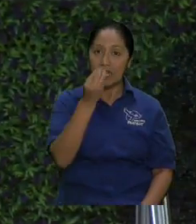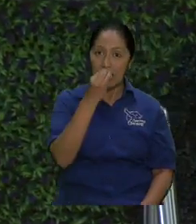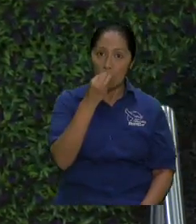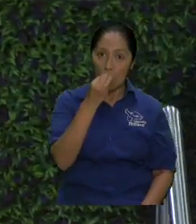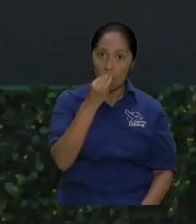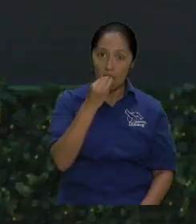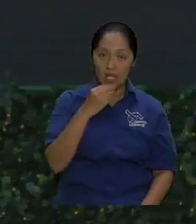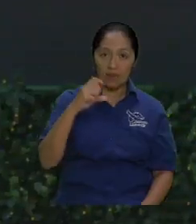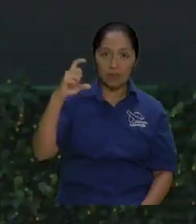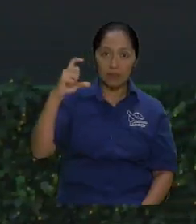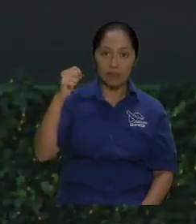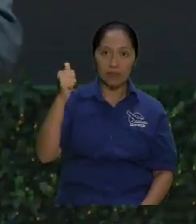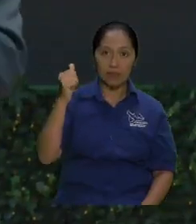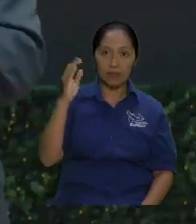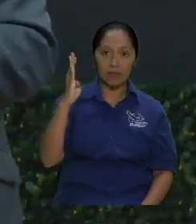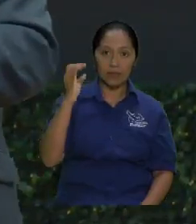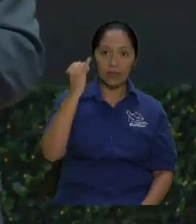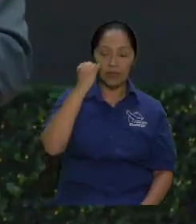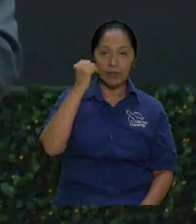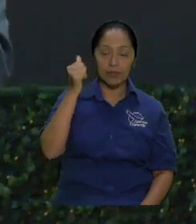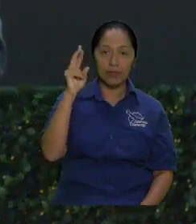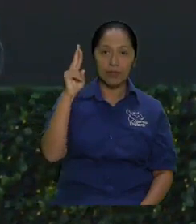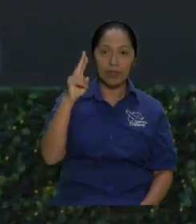pescado.